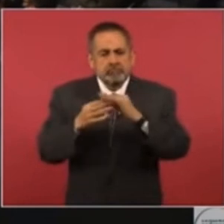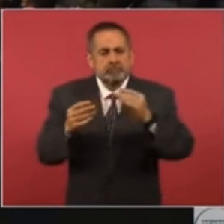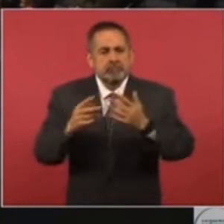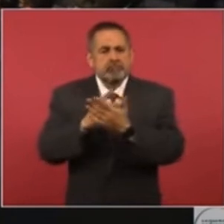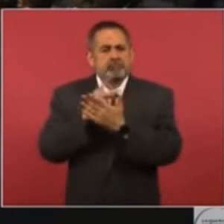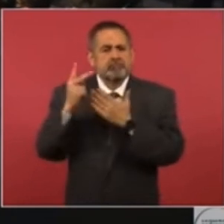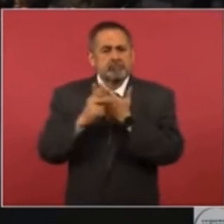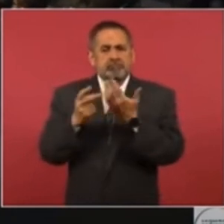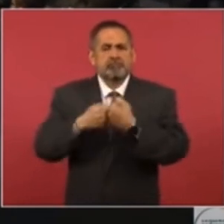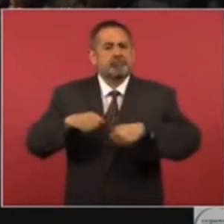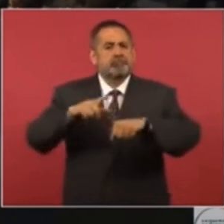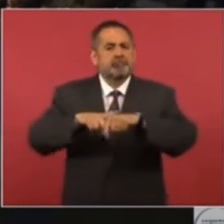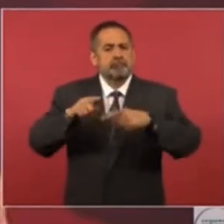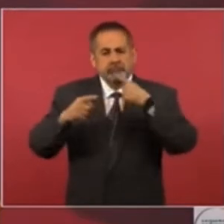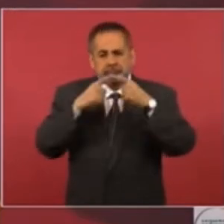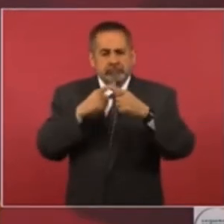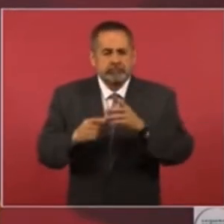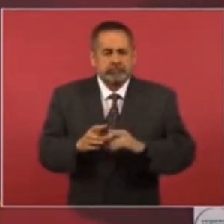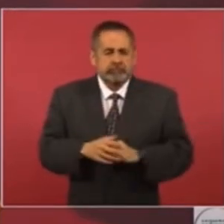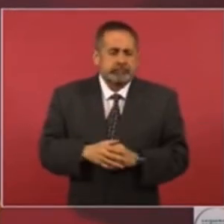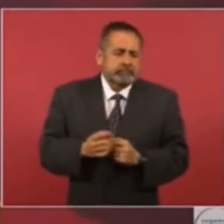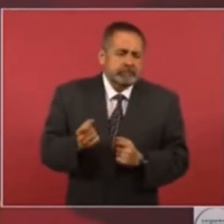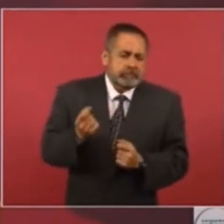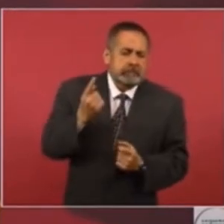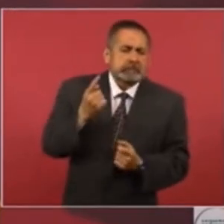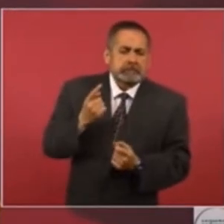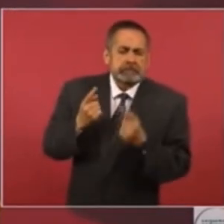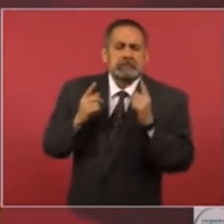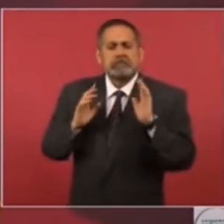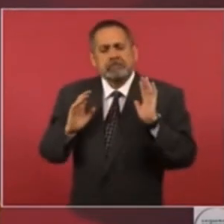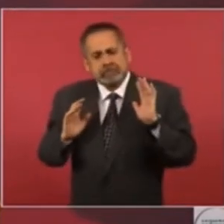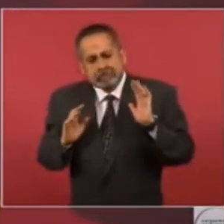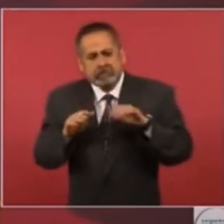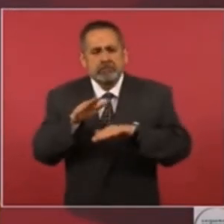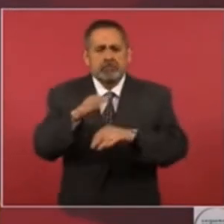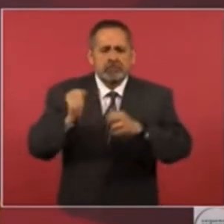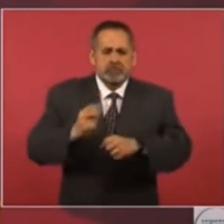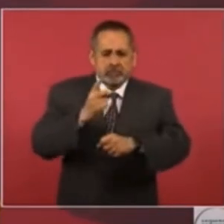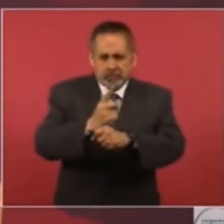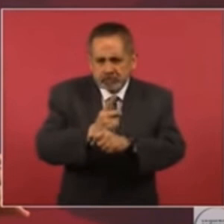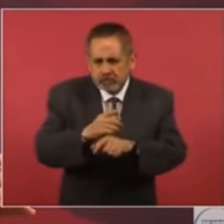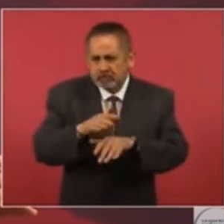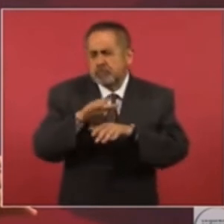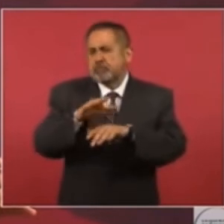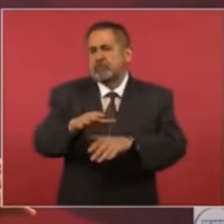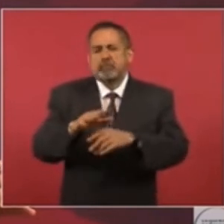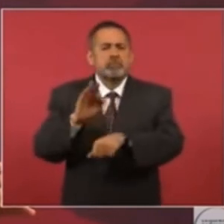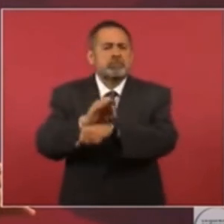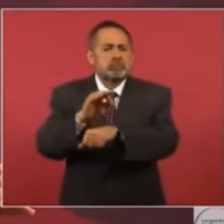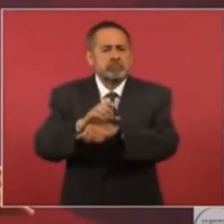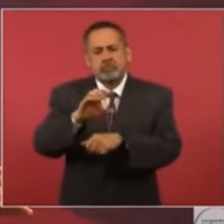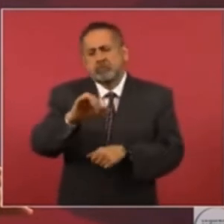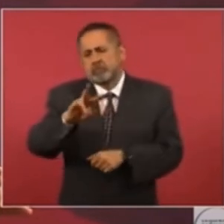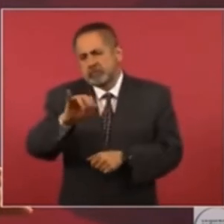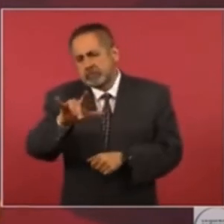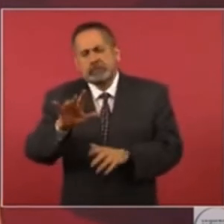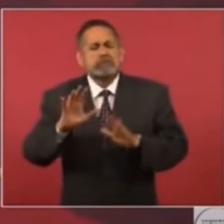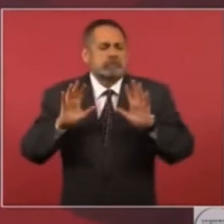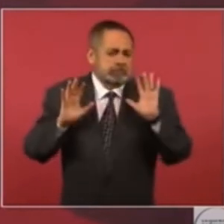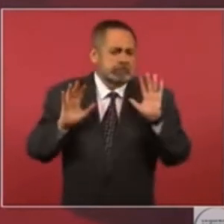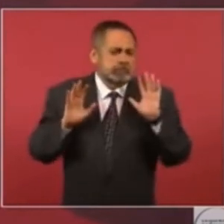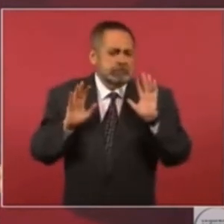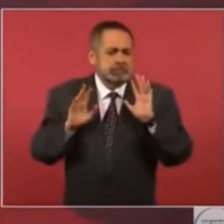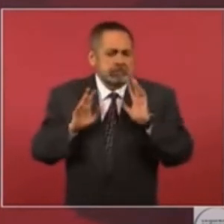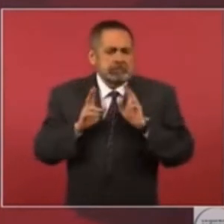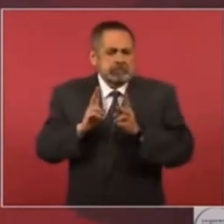Hay excepciones que tienen que ver con seguridad, que tienen que ver con protección civil. O